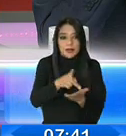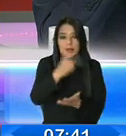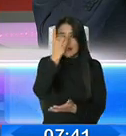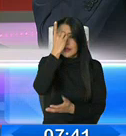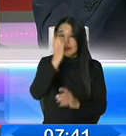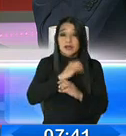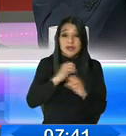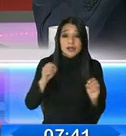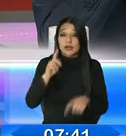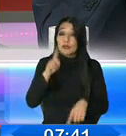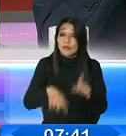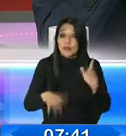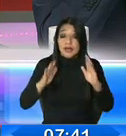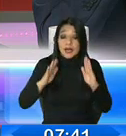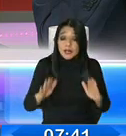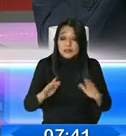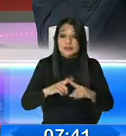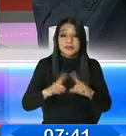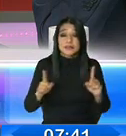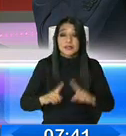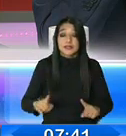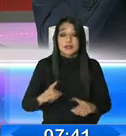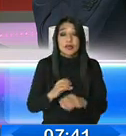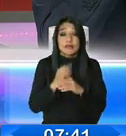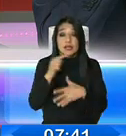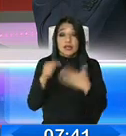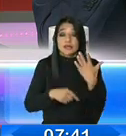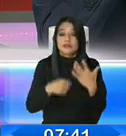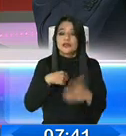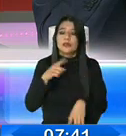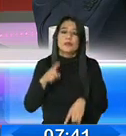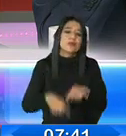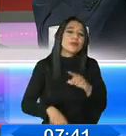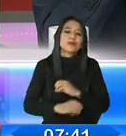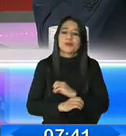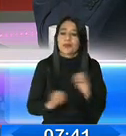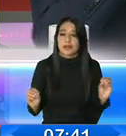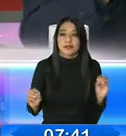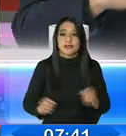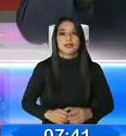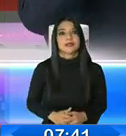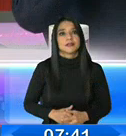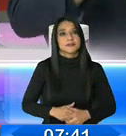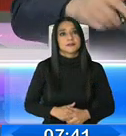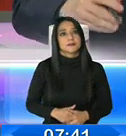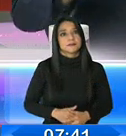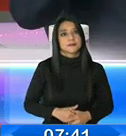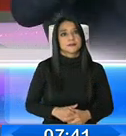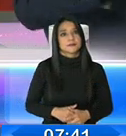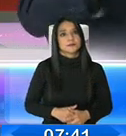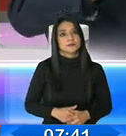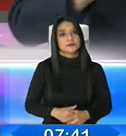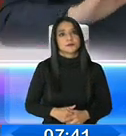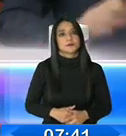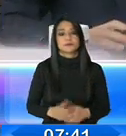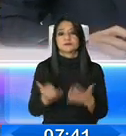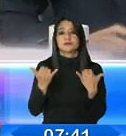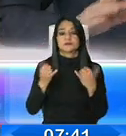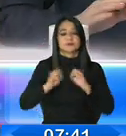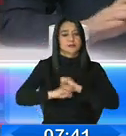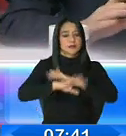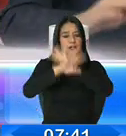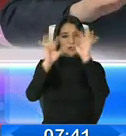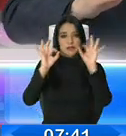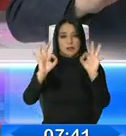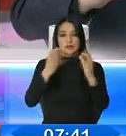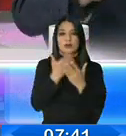proveedores, ni atender las diferentes obligaciones que un empresario y una empresa tiene. No, este es un momento de shock. Estamos clarísimo con eso